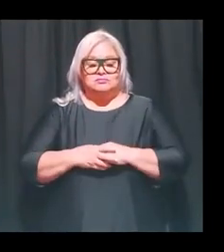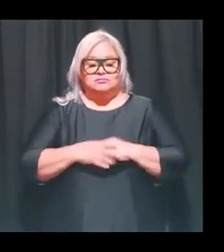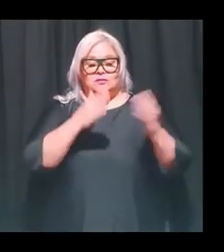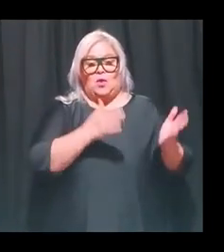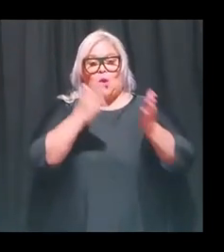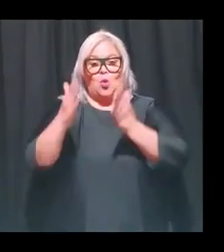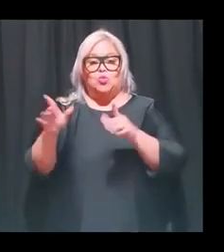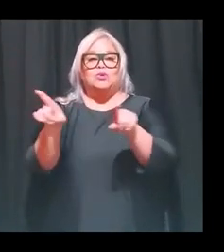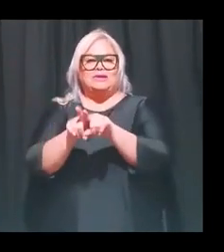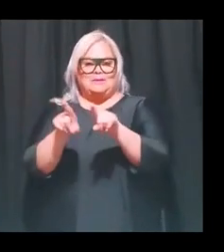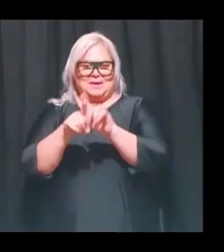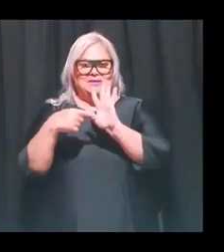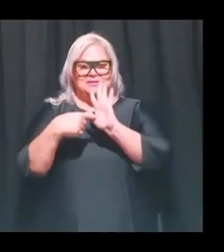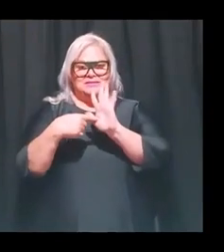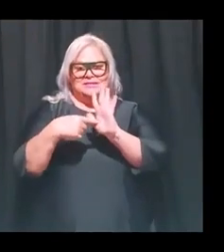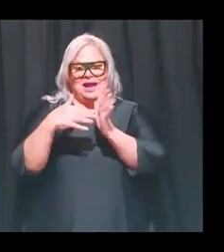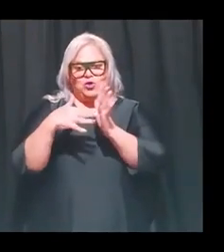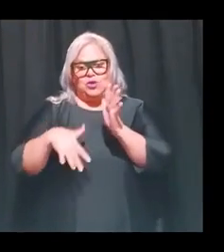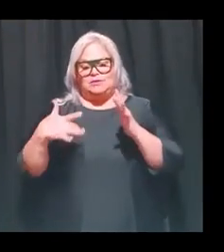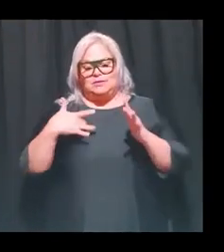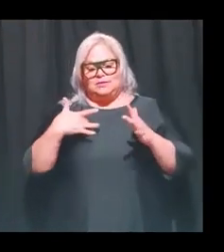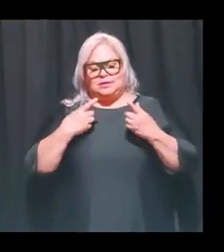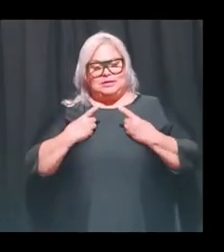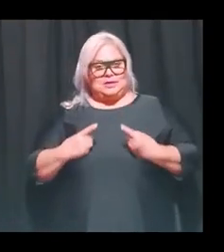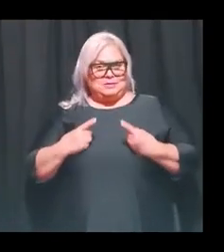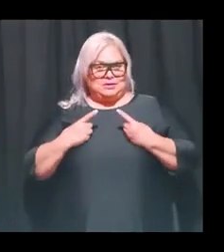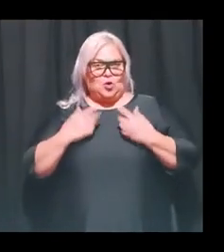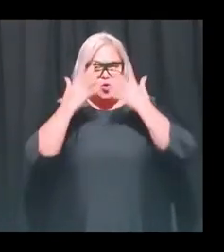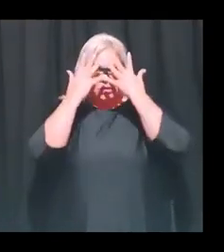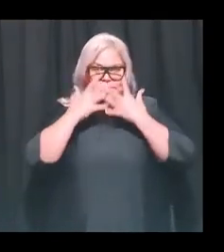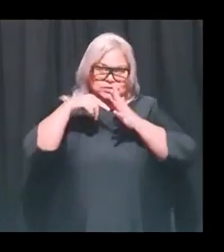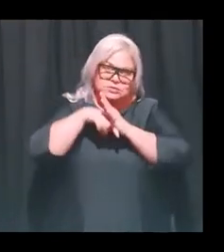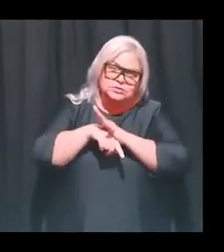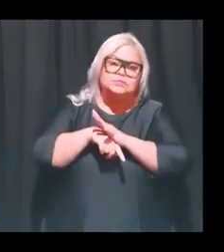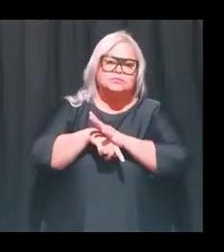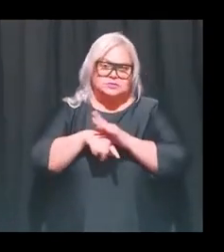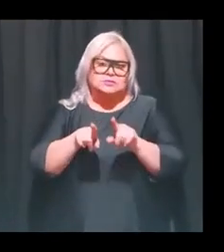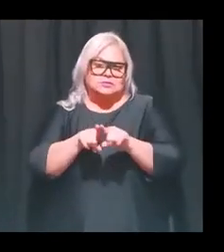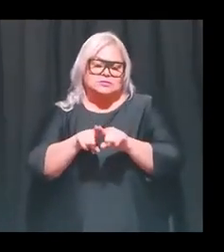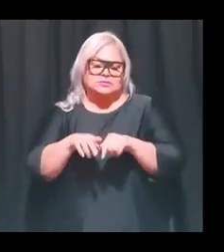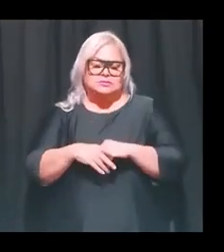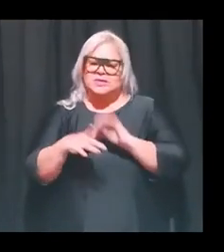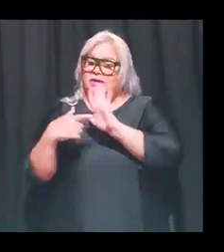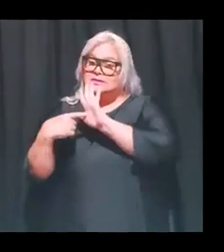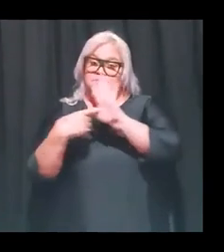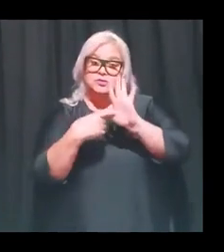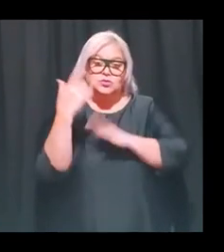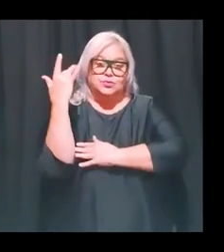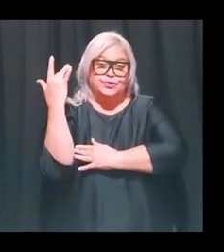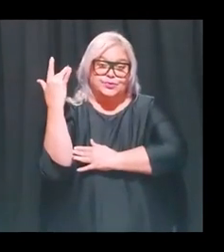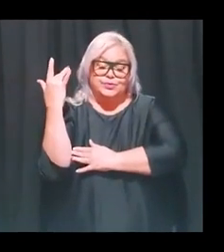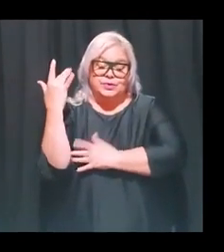también, para este otro estudiante reflejaba lo que es la tristeza profunda o la depresión. Y se los estoy mostrando porque